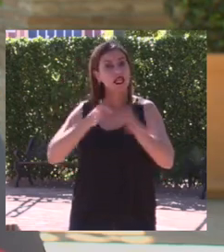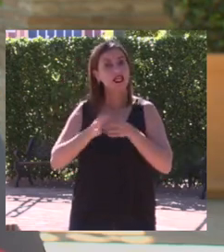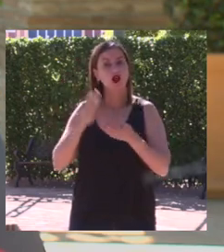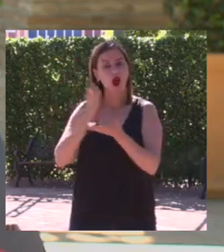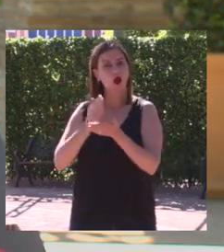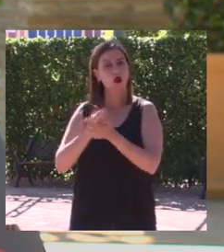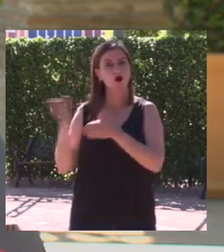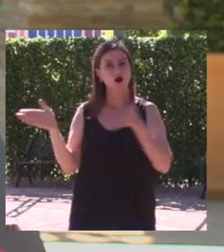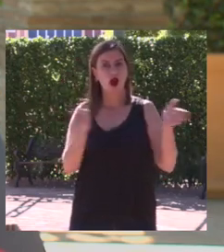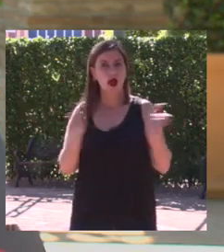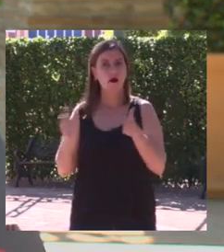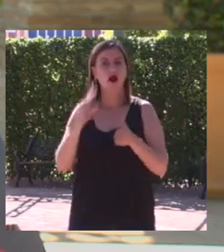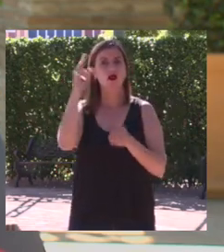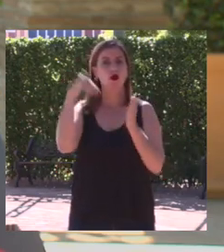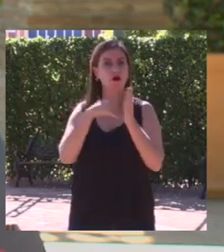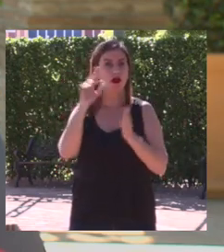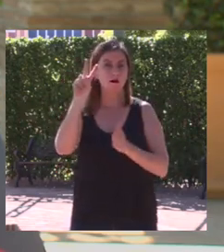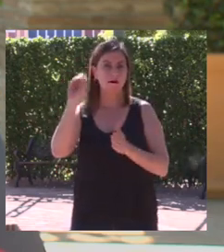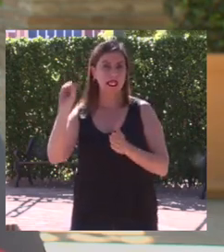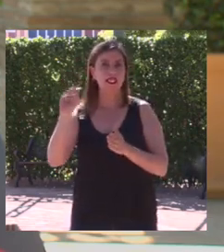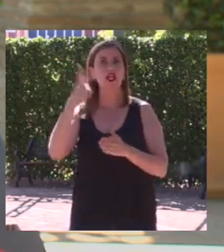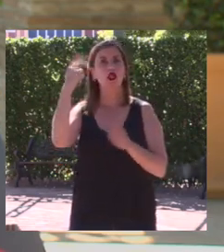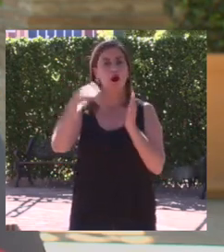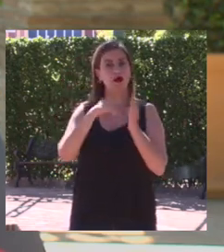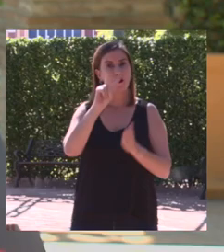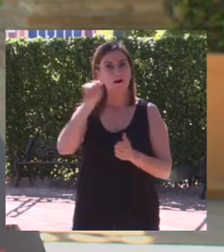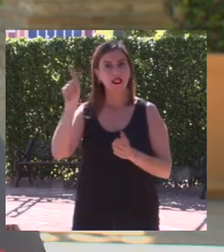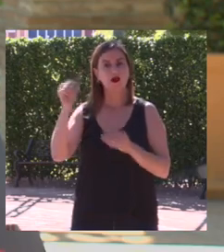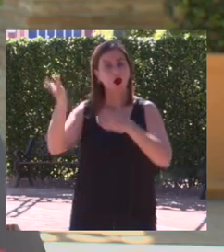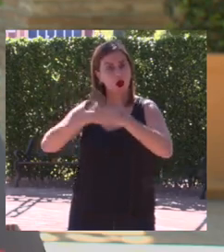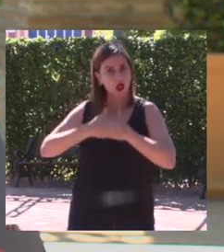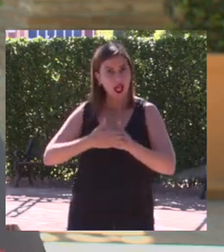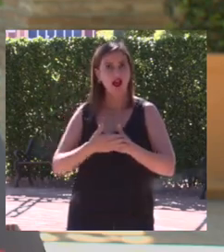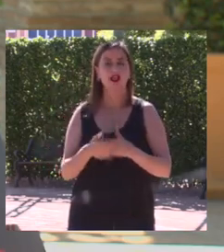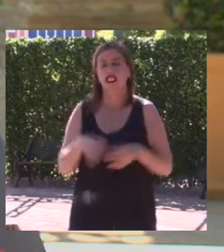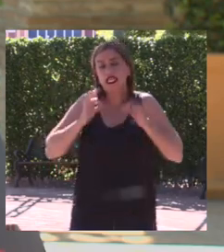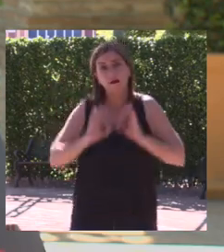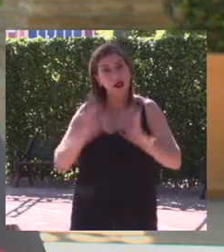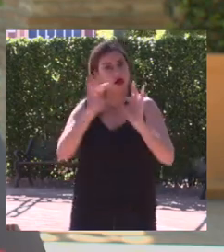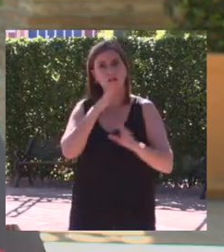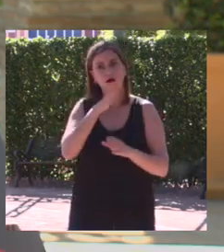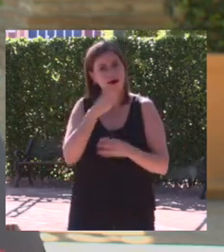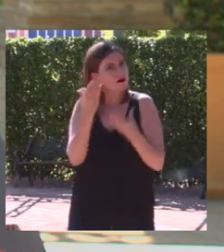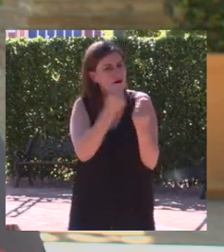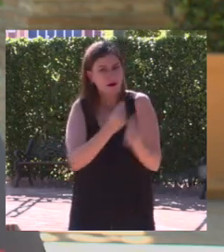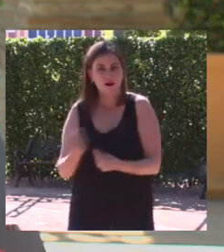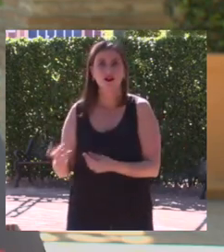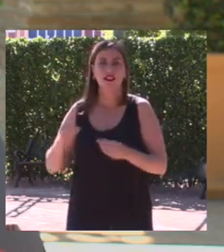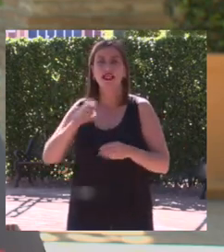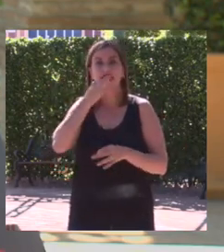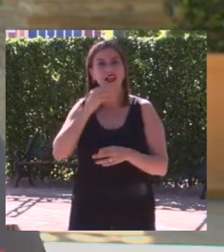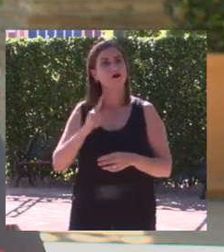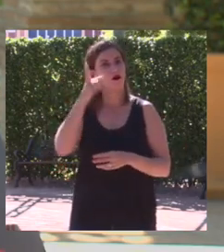este curso 2020-2021 que está siendo especial por tantas razones y esta tarde por una más.